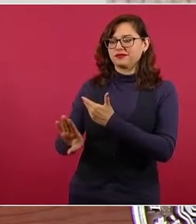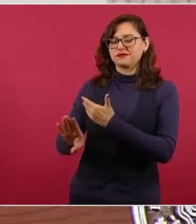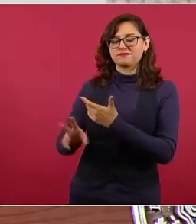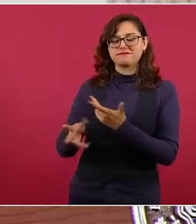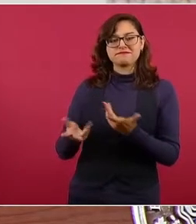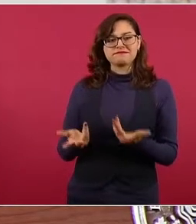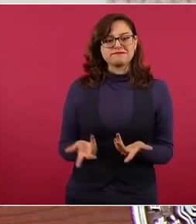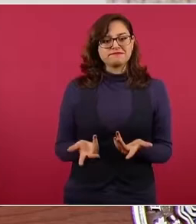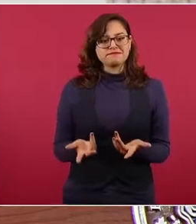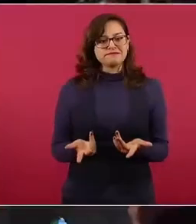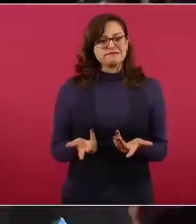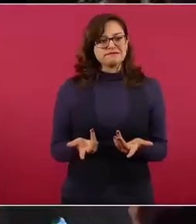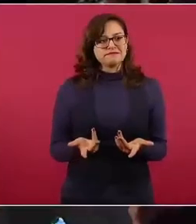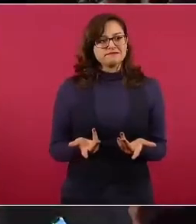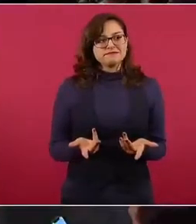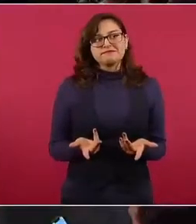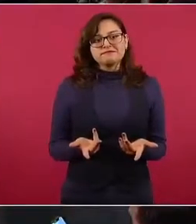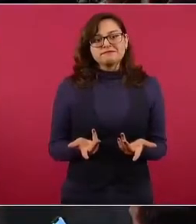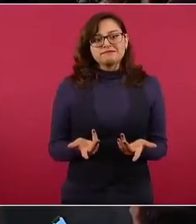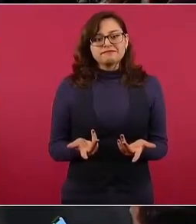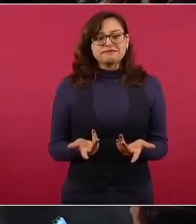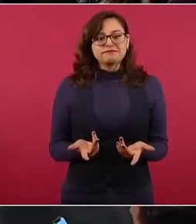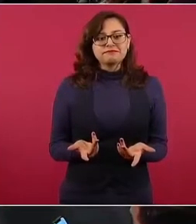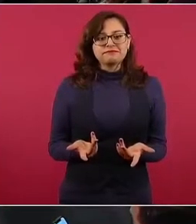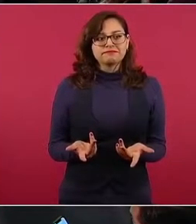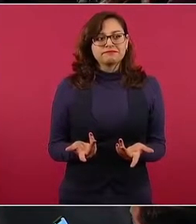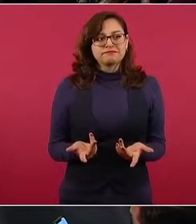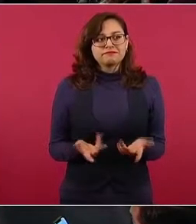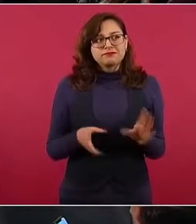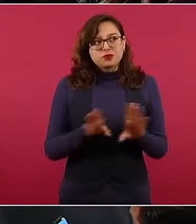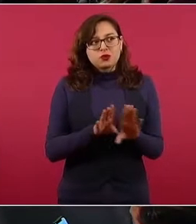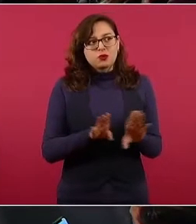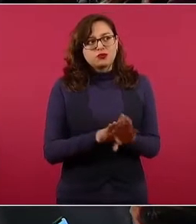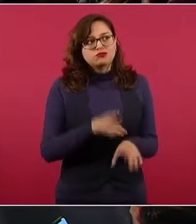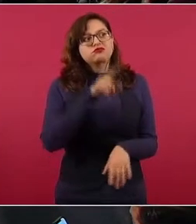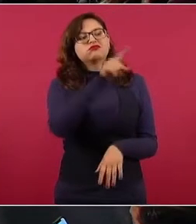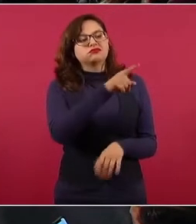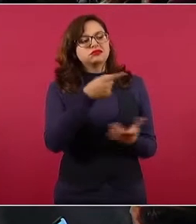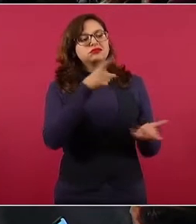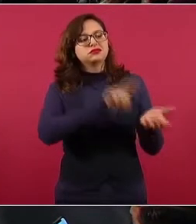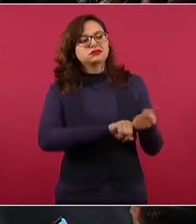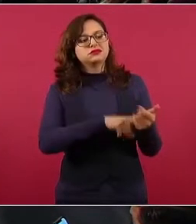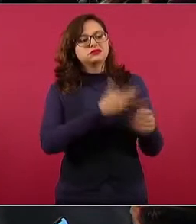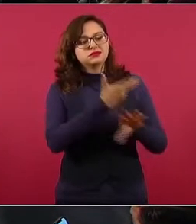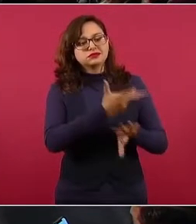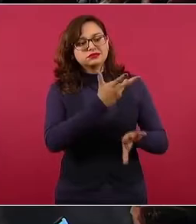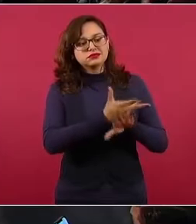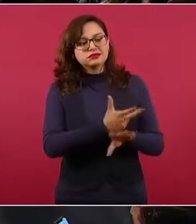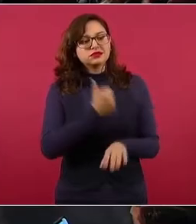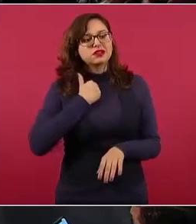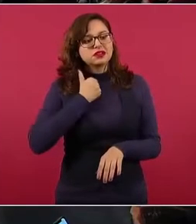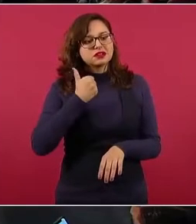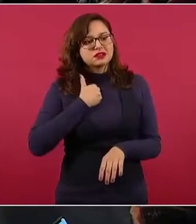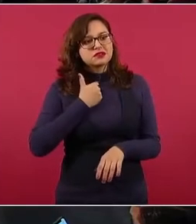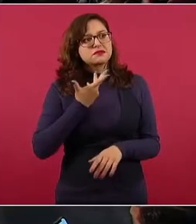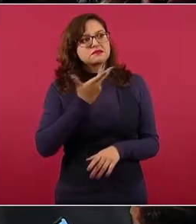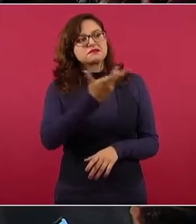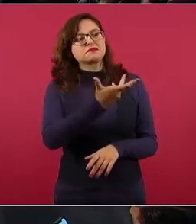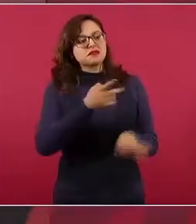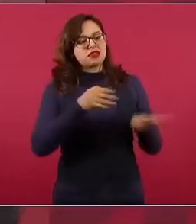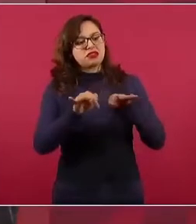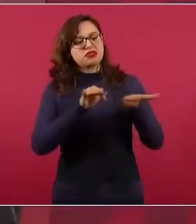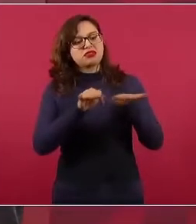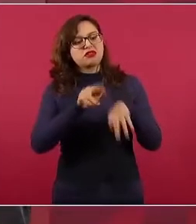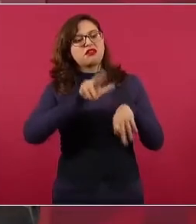yo creo que se debe